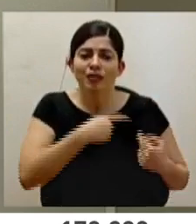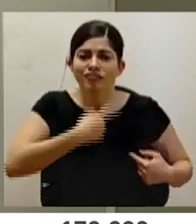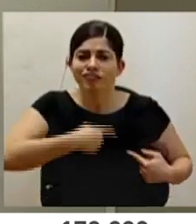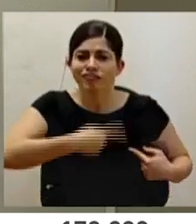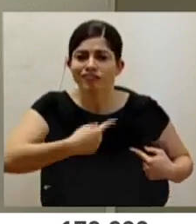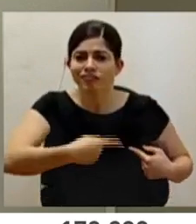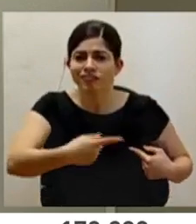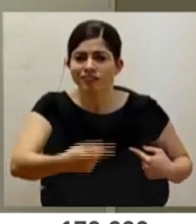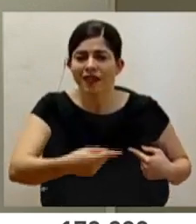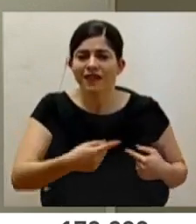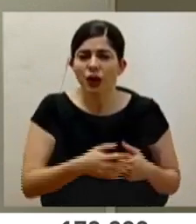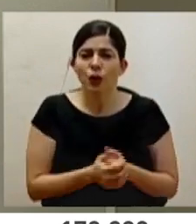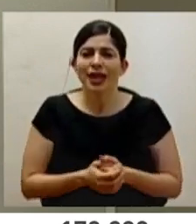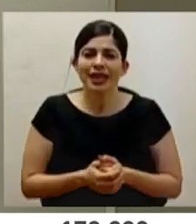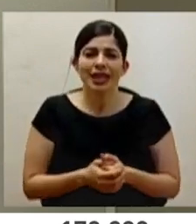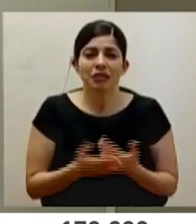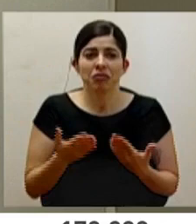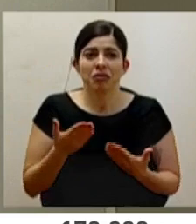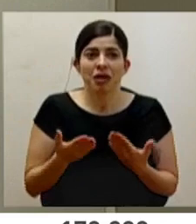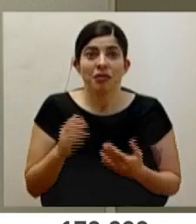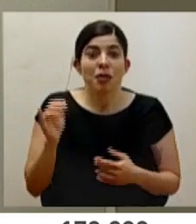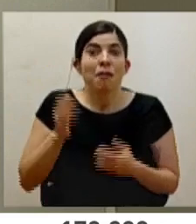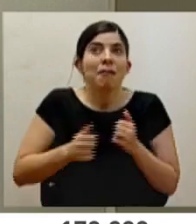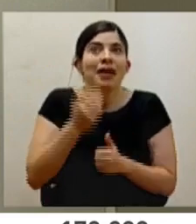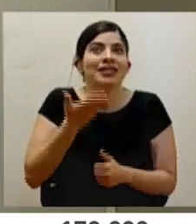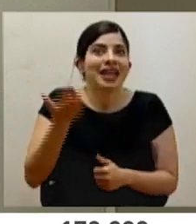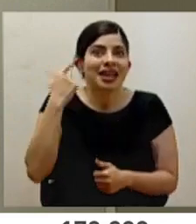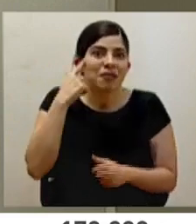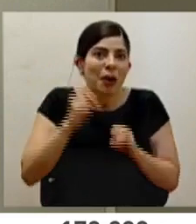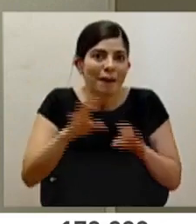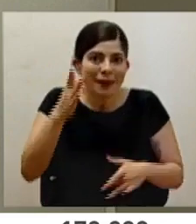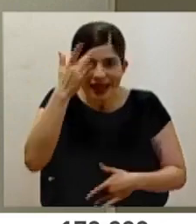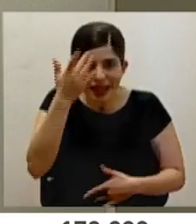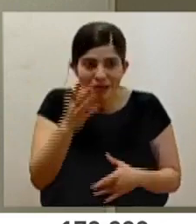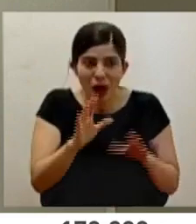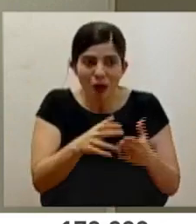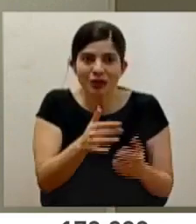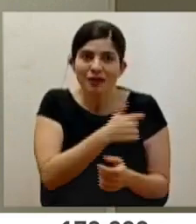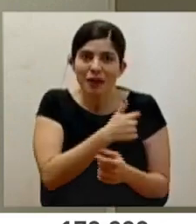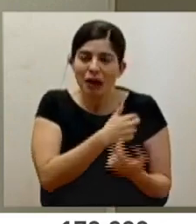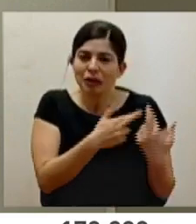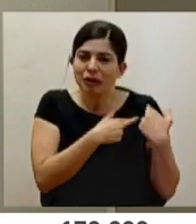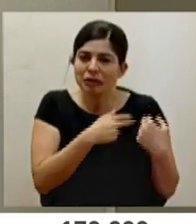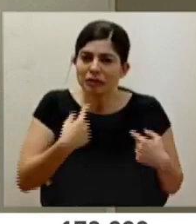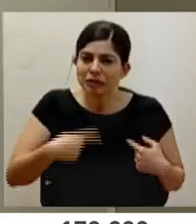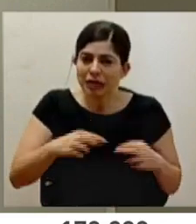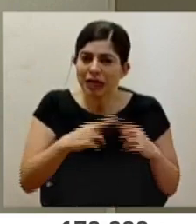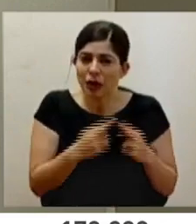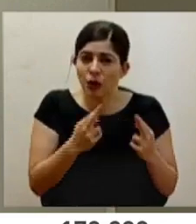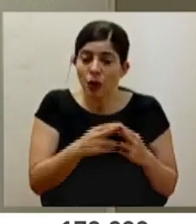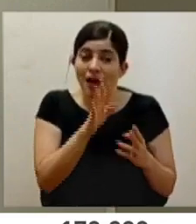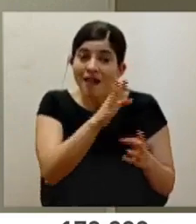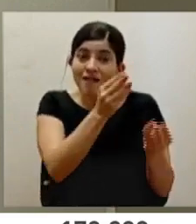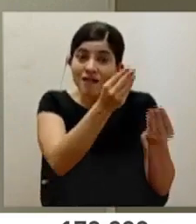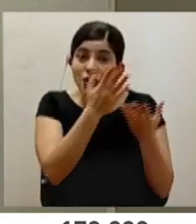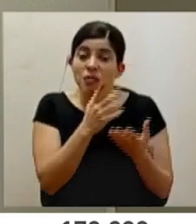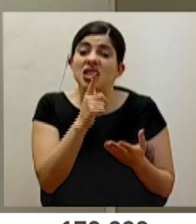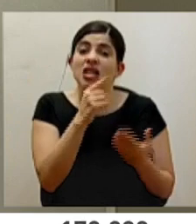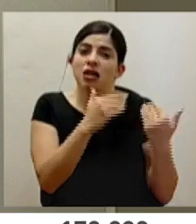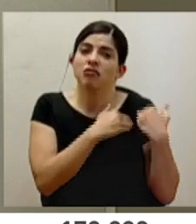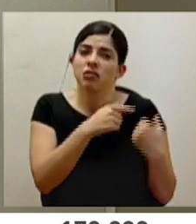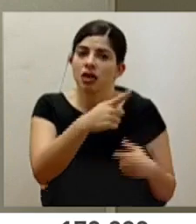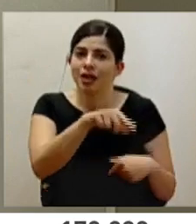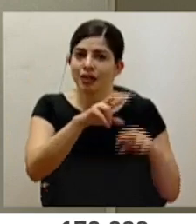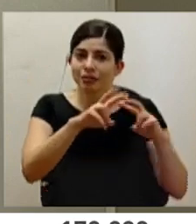muy, muy constantes, muy frecuentes, posiblemente como nunca antes en medio de esta pandemia de la Comisión de Vacunas. Y es una información justamente que les compete a ellos